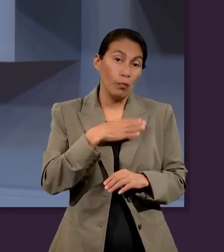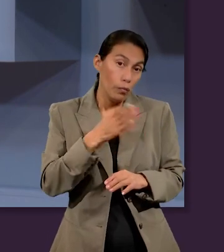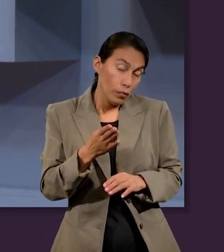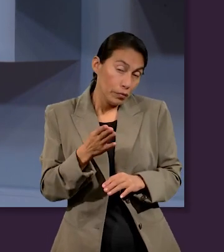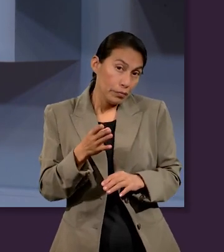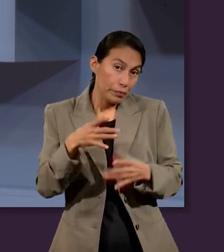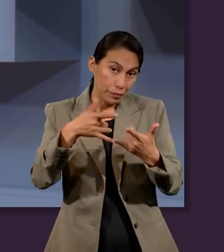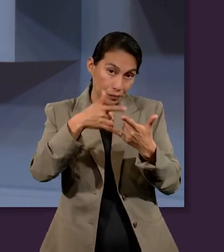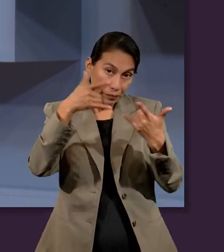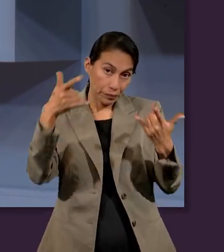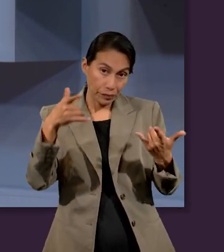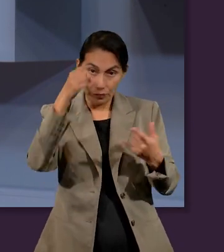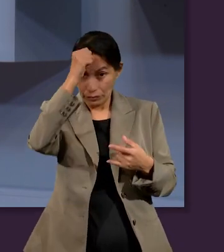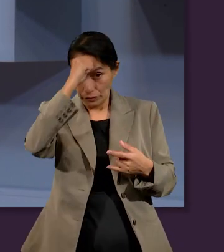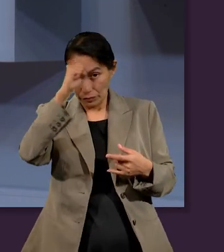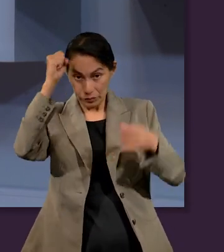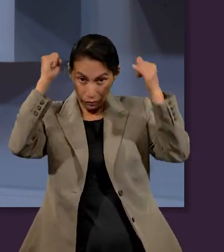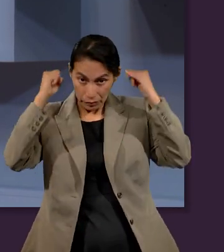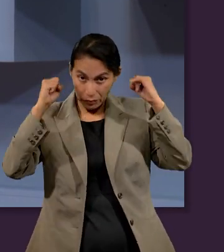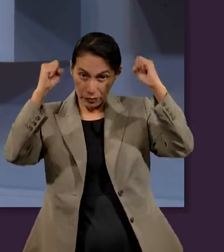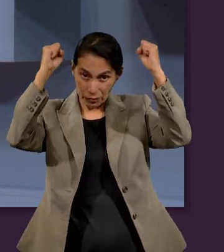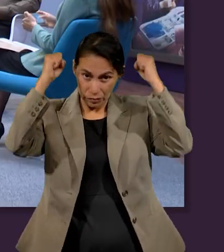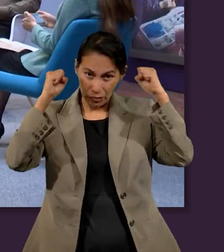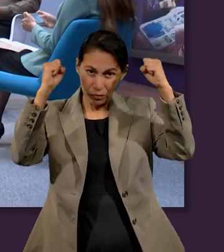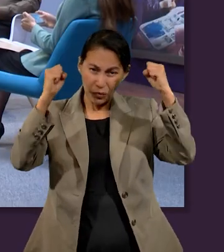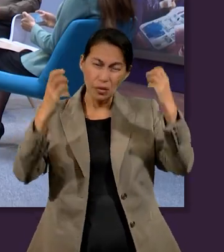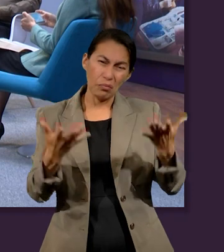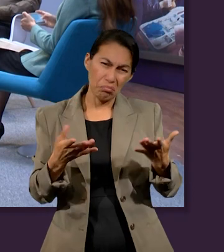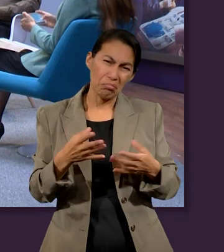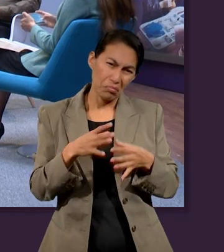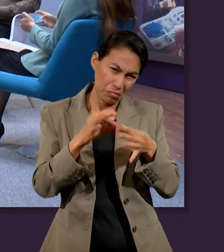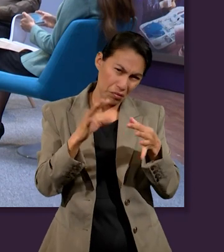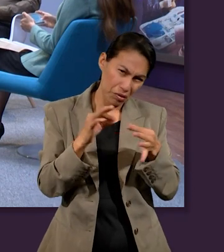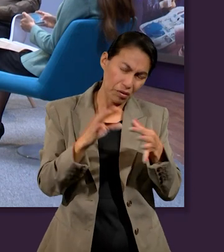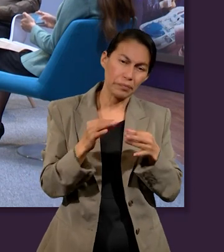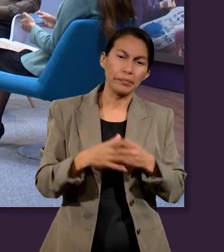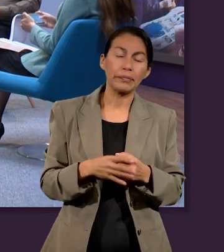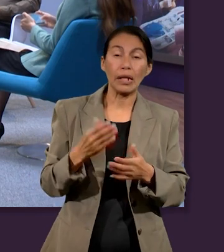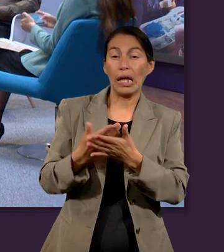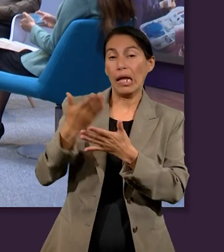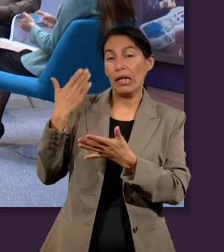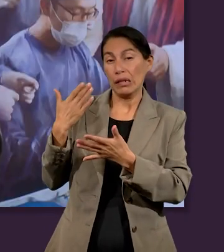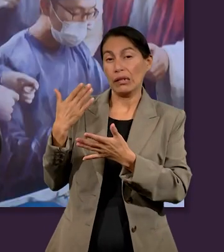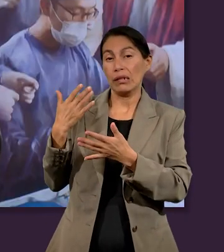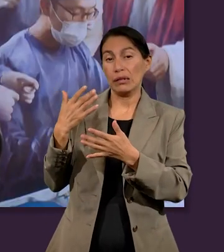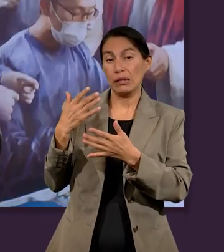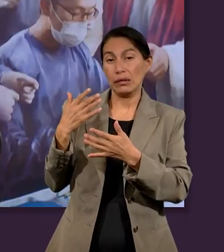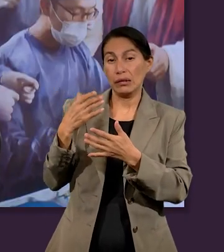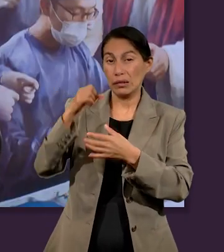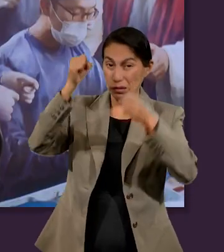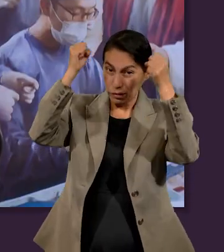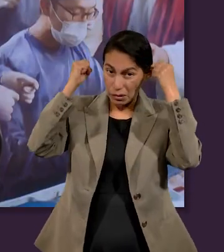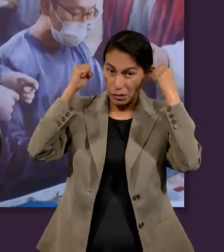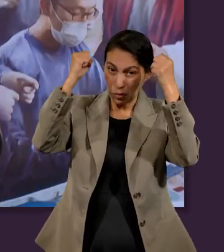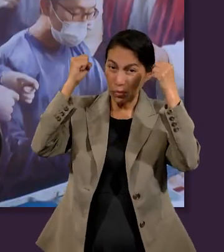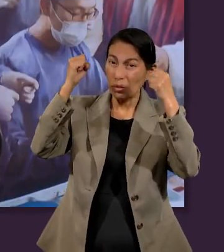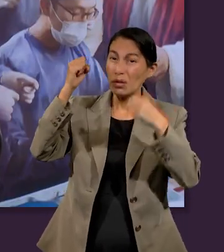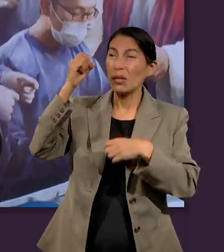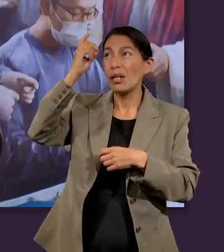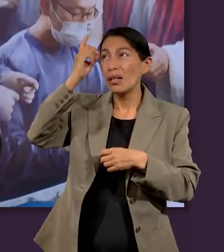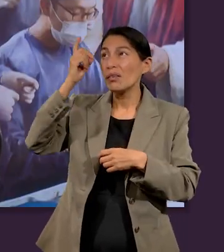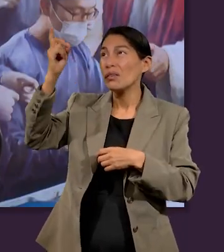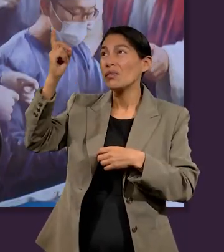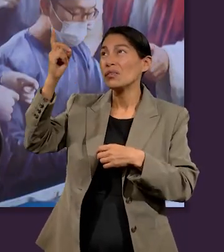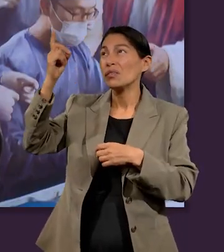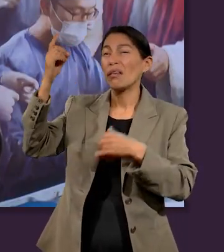por alguna razón lo creen. Pues, podemos contarles la historia de Saúl, que en un momento muy